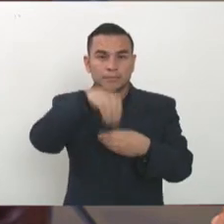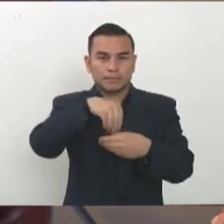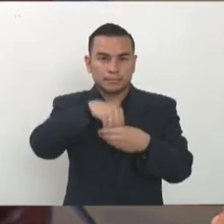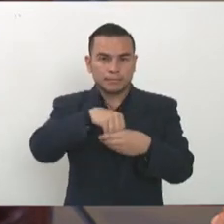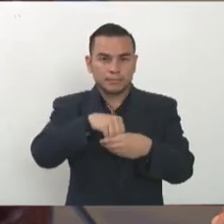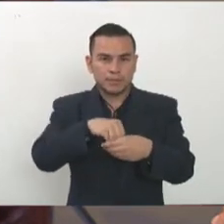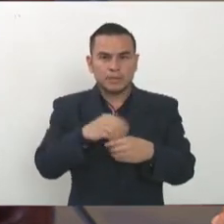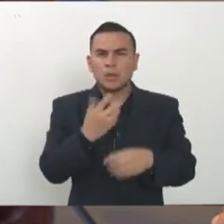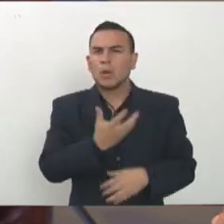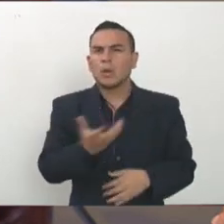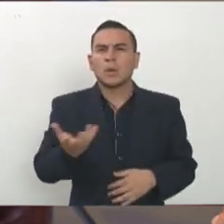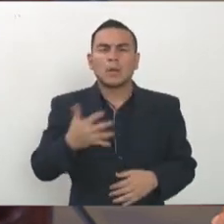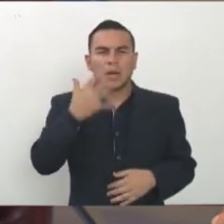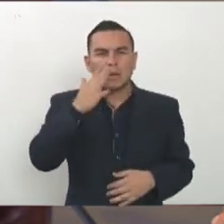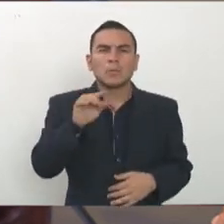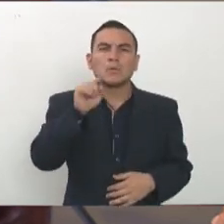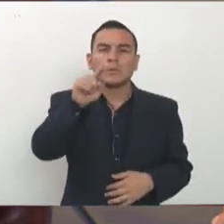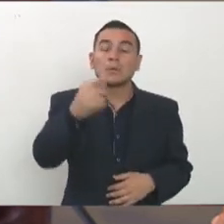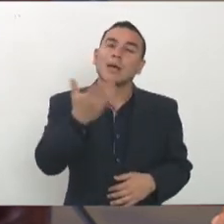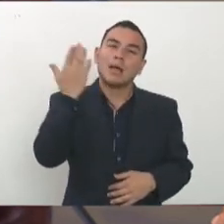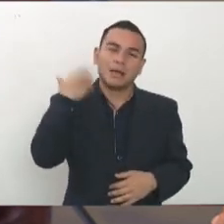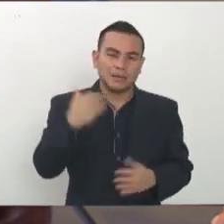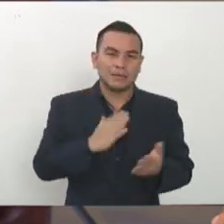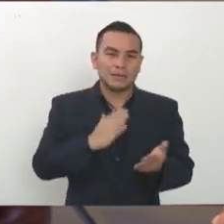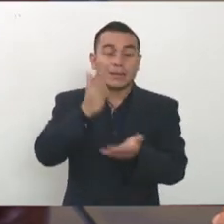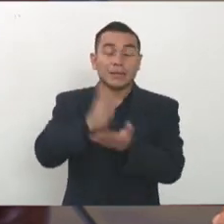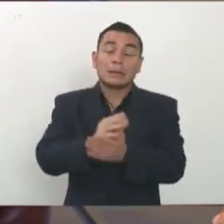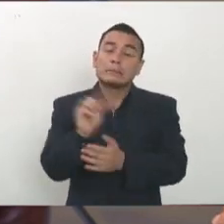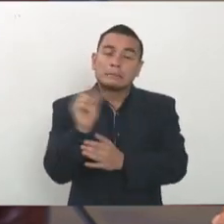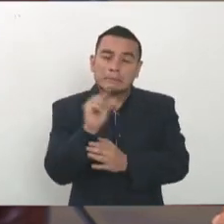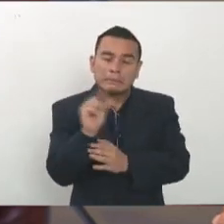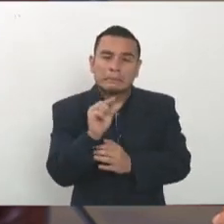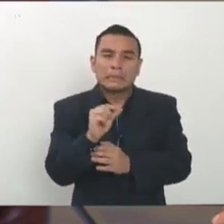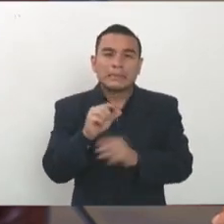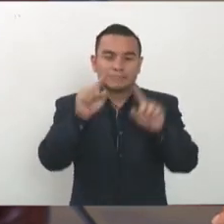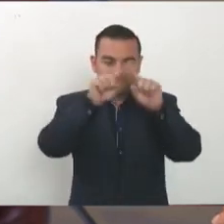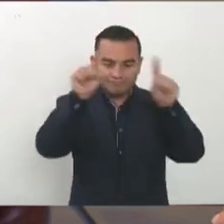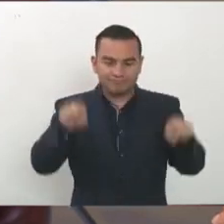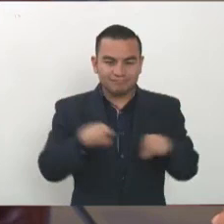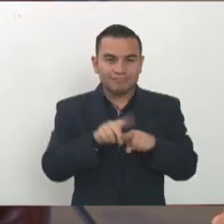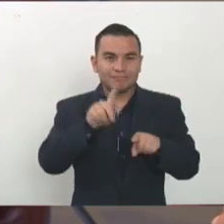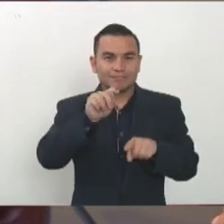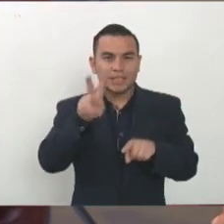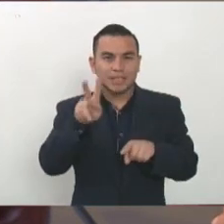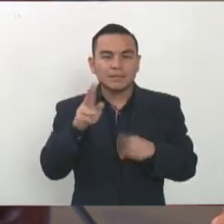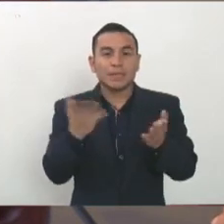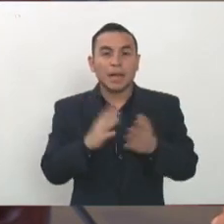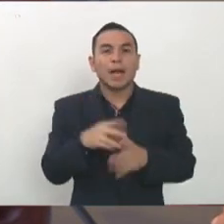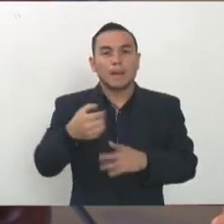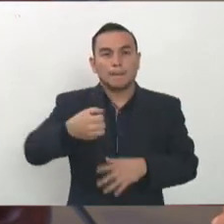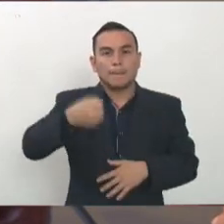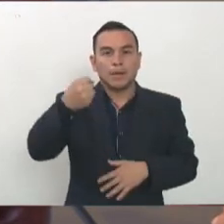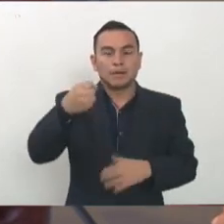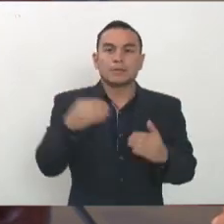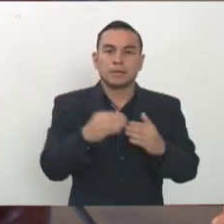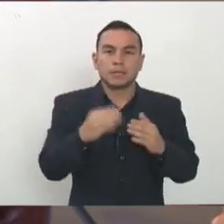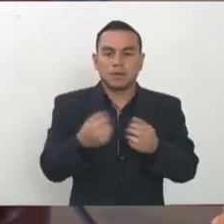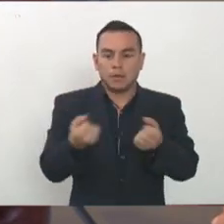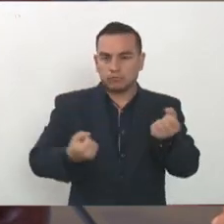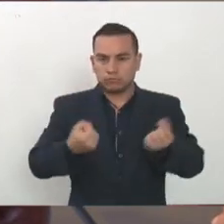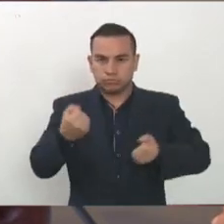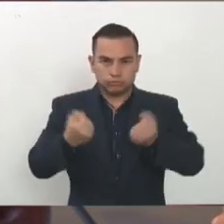comerciales si sacó un televisor una refrigeradora también se suspenden los créditos de las ventas de carros o de motos